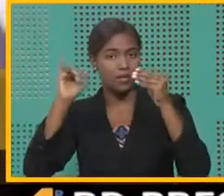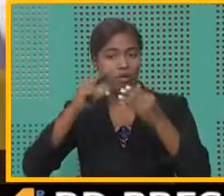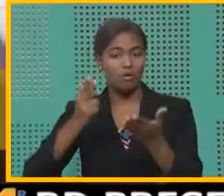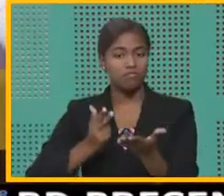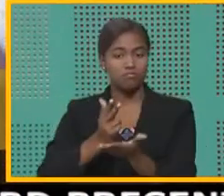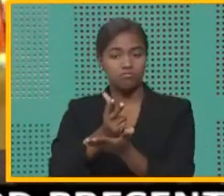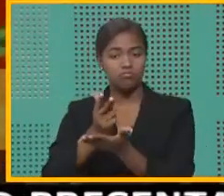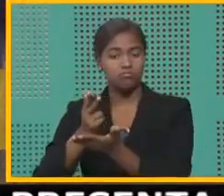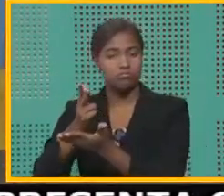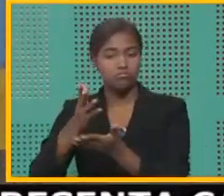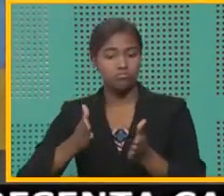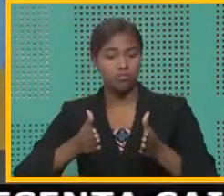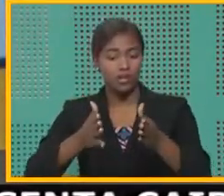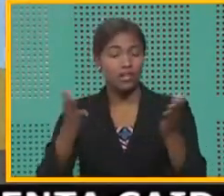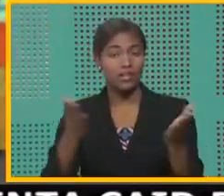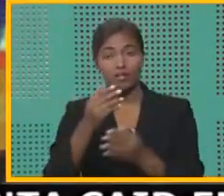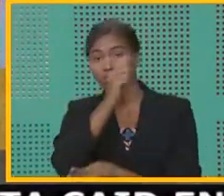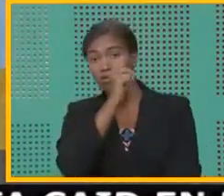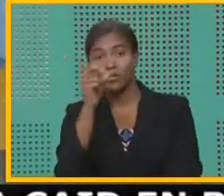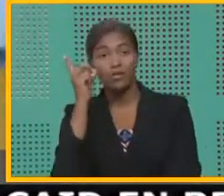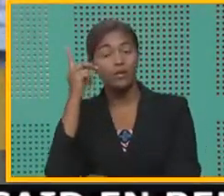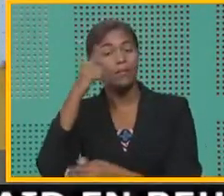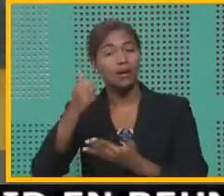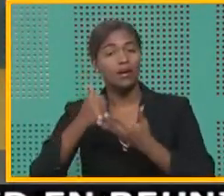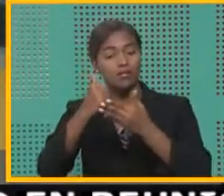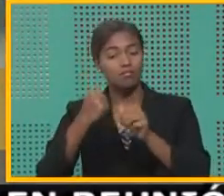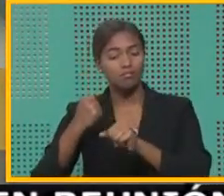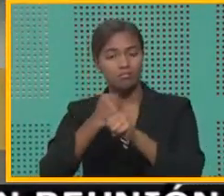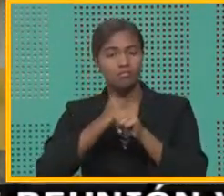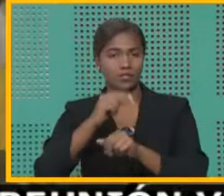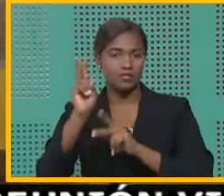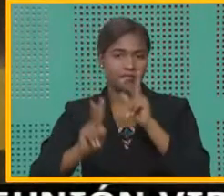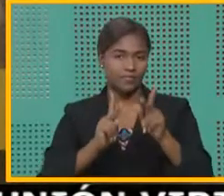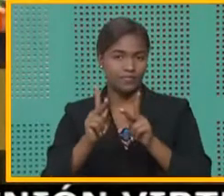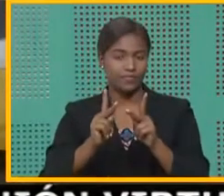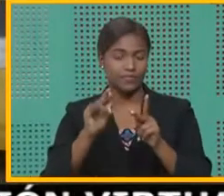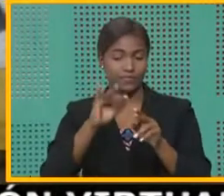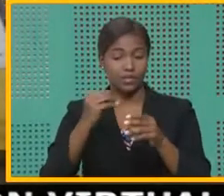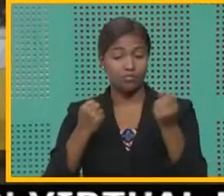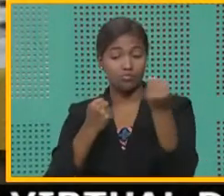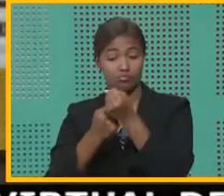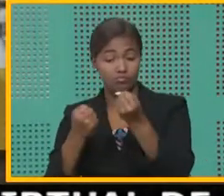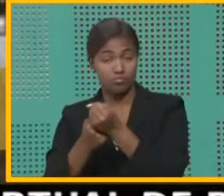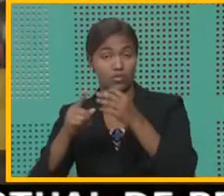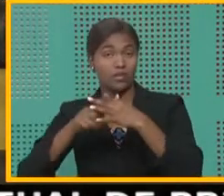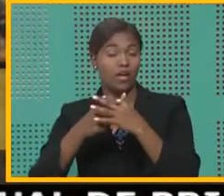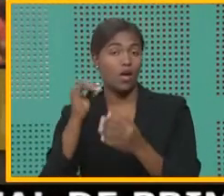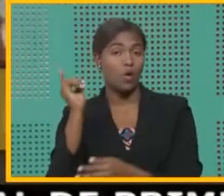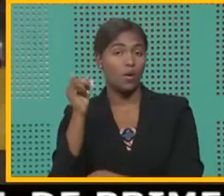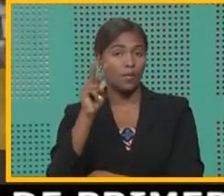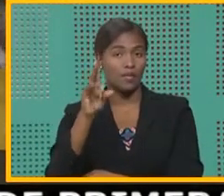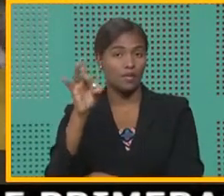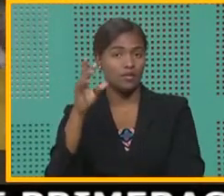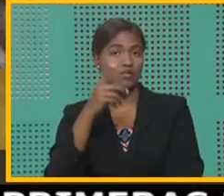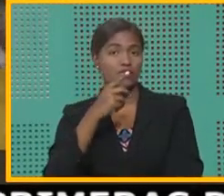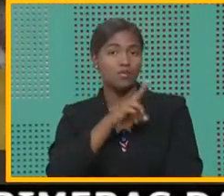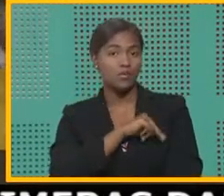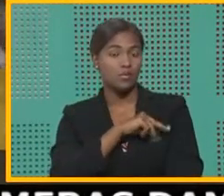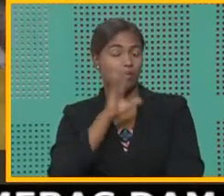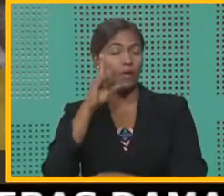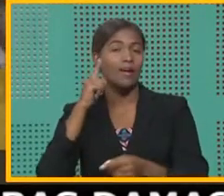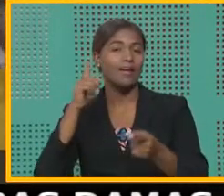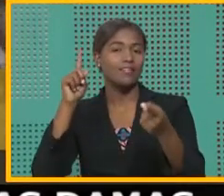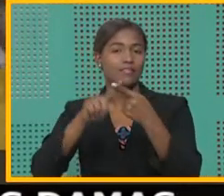viales del Gran Santo Domingo para garantizar la seguridad ciudadana. El reforzamiento inició este jueves 28 de noviembre y se